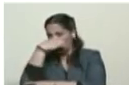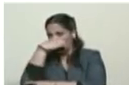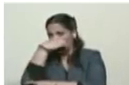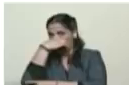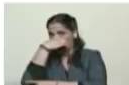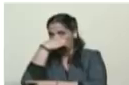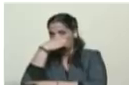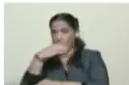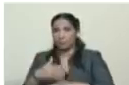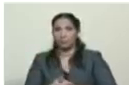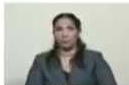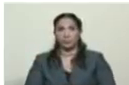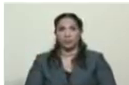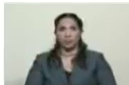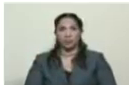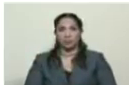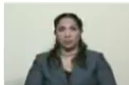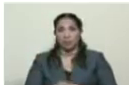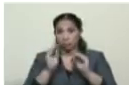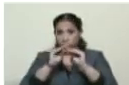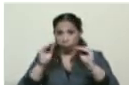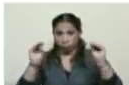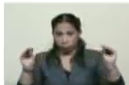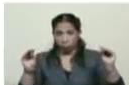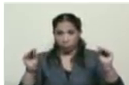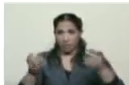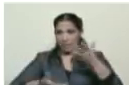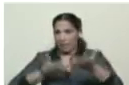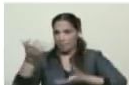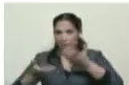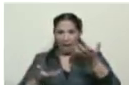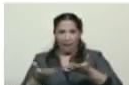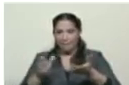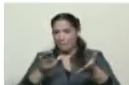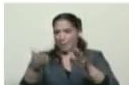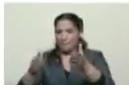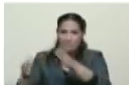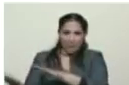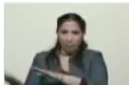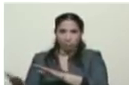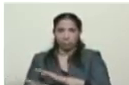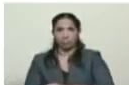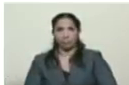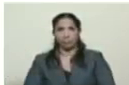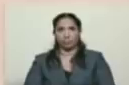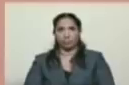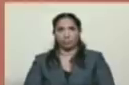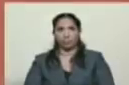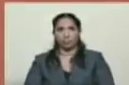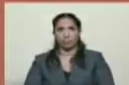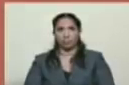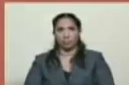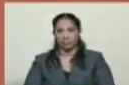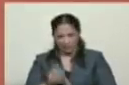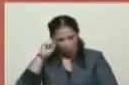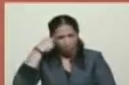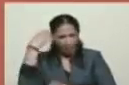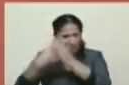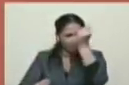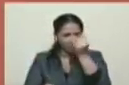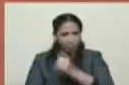Leopoldo López, llamó a quemar, a matar, a trancar, a asesinar. La salida, ¿la recuerdan?